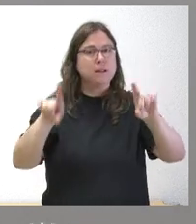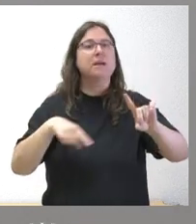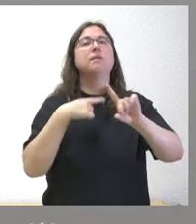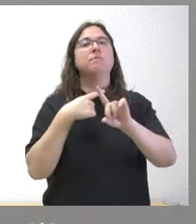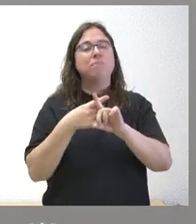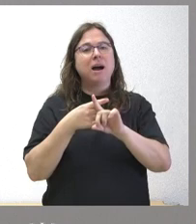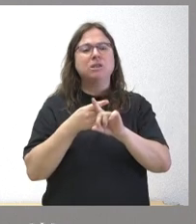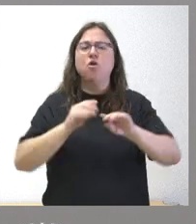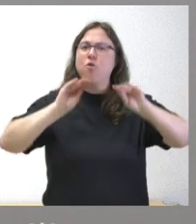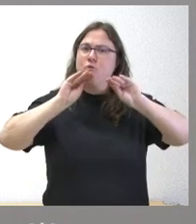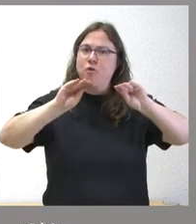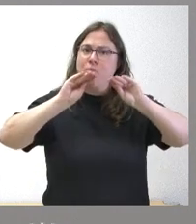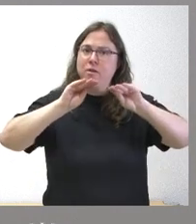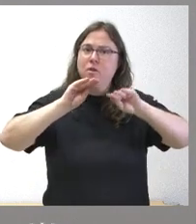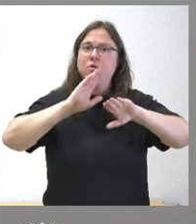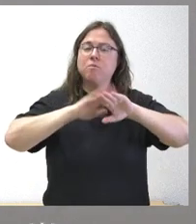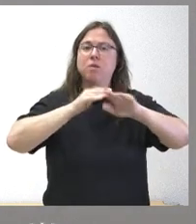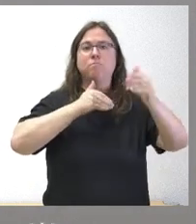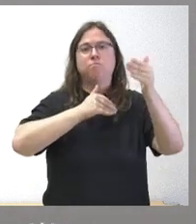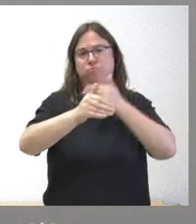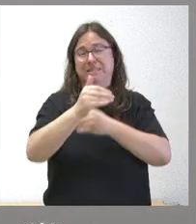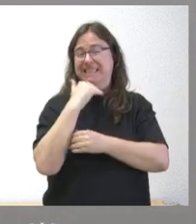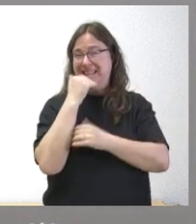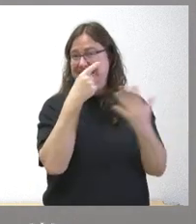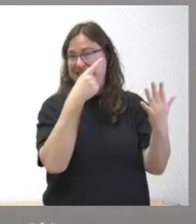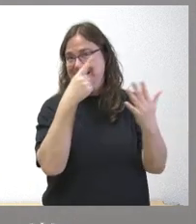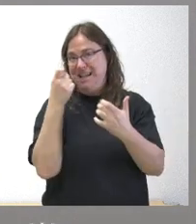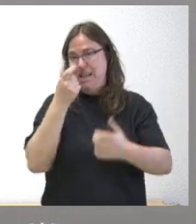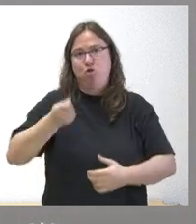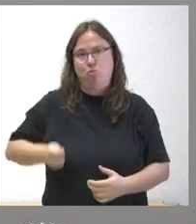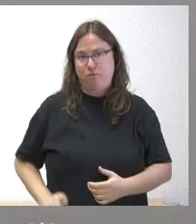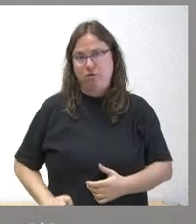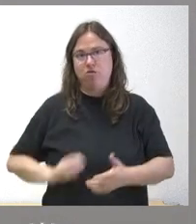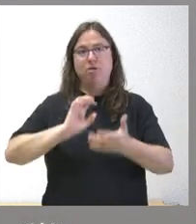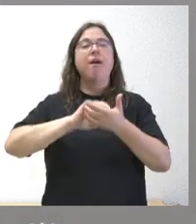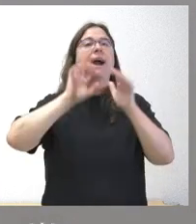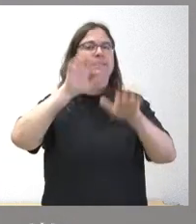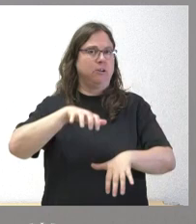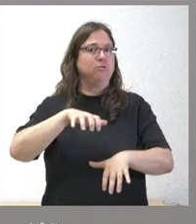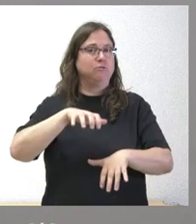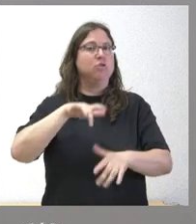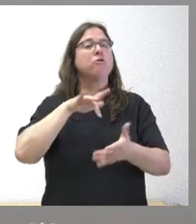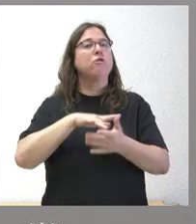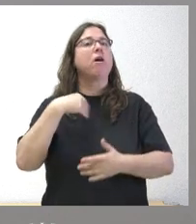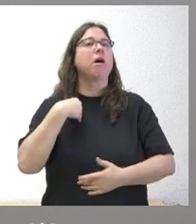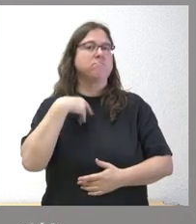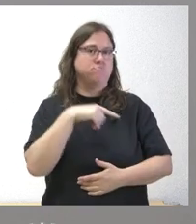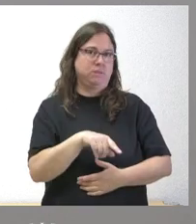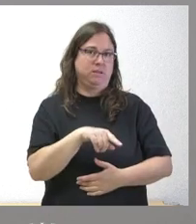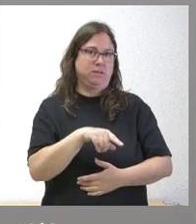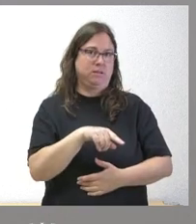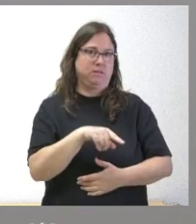formando profesionales. Como les digo, en los últimos años casi 600 profesionales de Castilla y León se han formado en estas materias de comercio